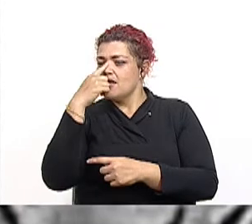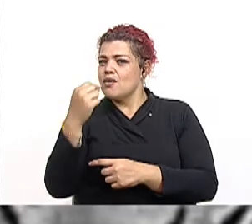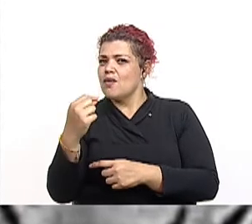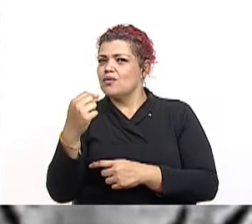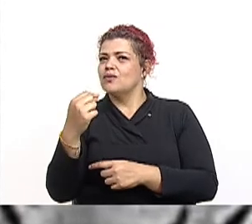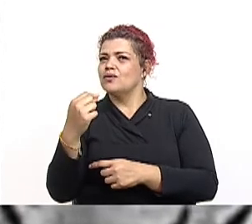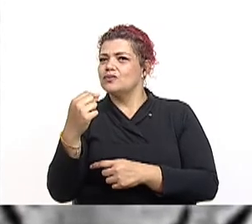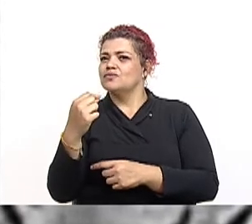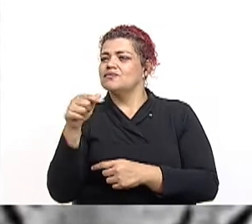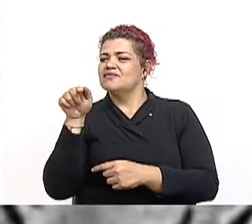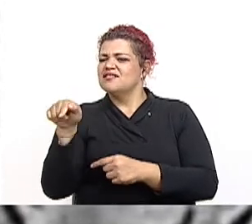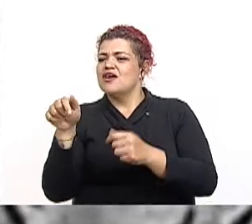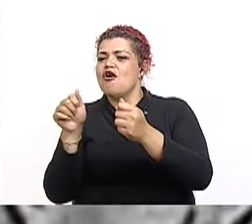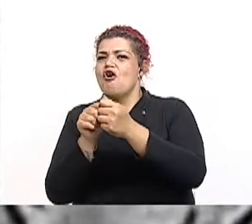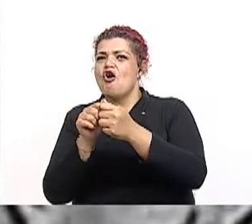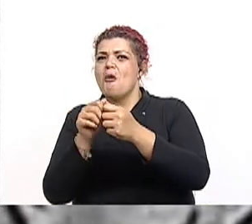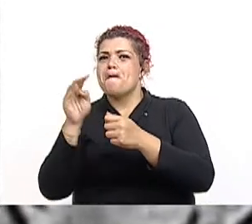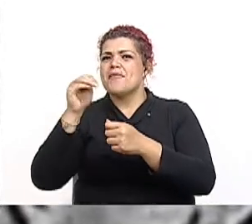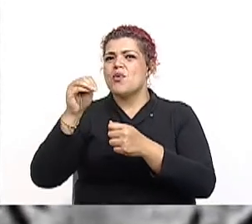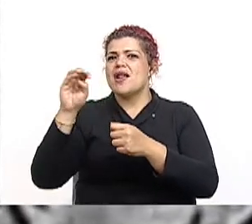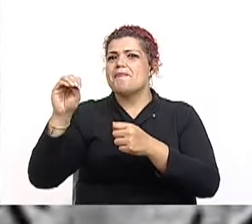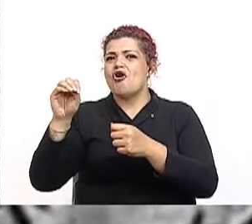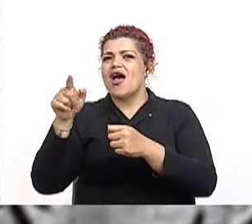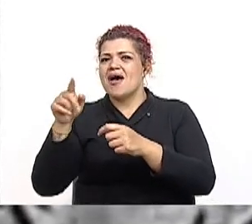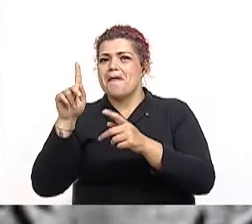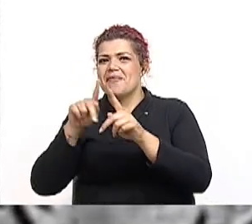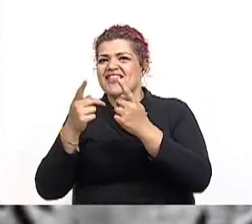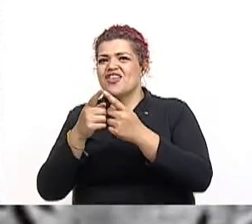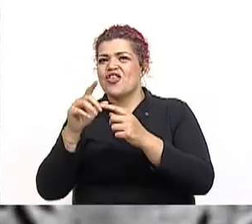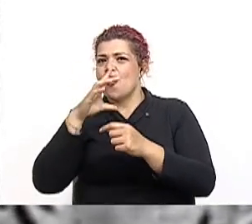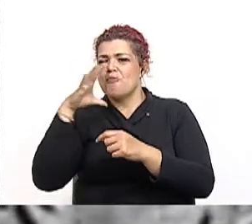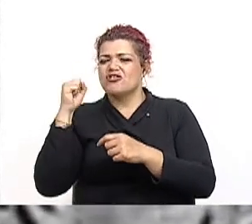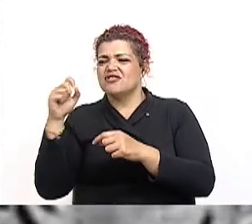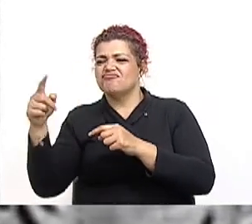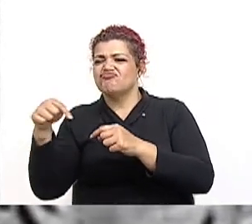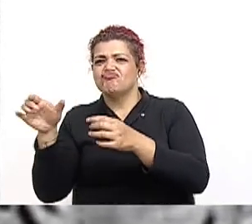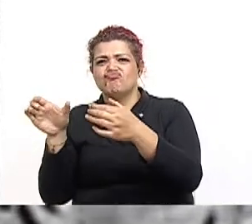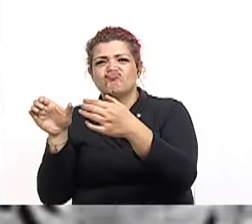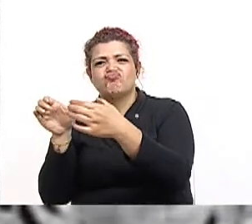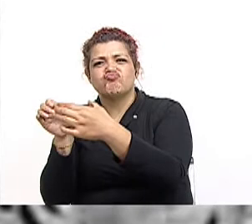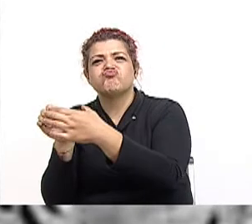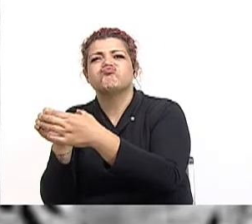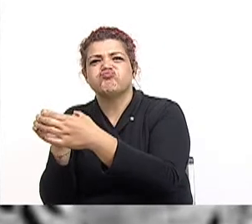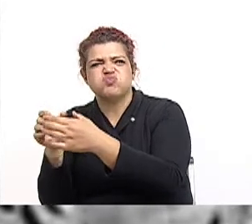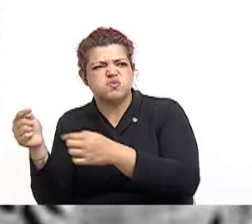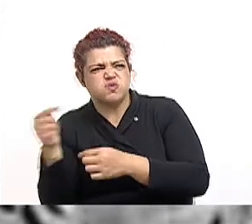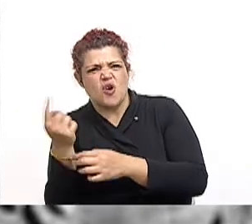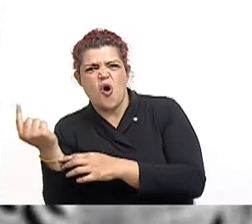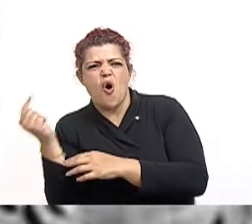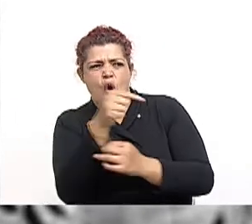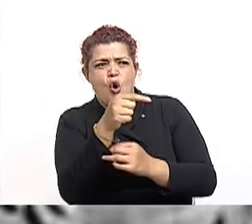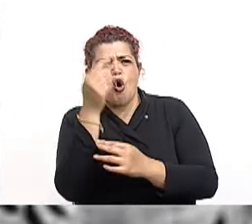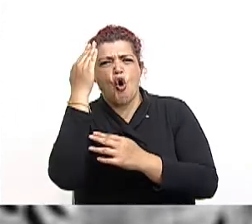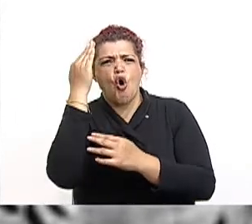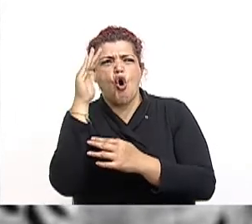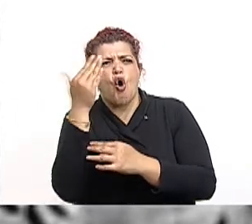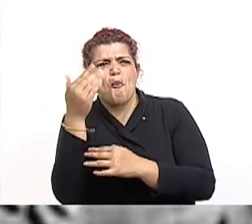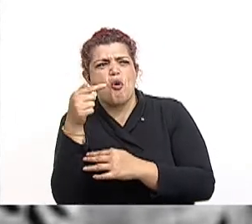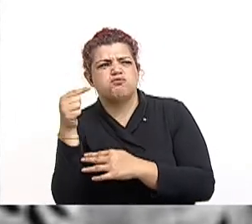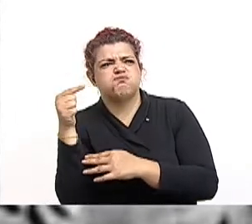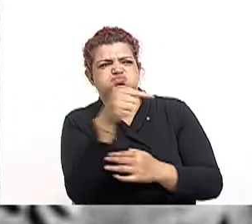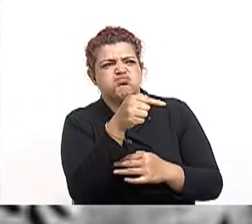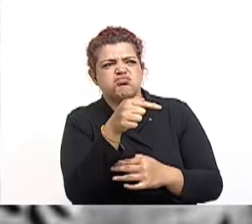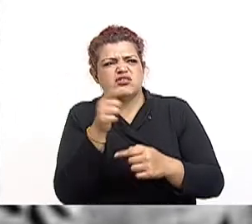Sanabria y Mora se entienden a la perfección y Calderón Guardia les tiene mucha confianza. Avanzan, dribblan a sus rivales. El equipo liberal está desconcertado. No sabe qué hacer frente a la remitida